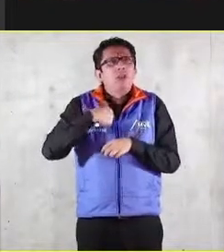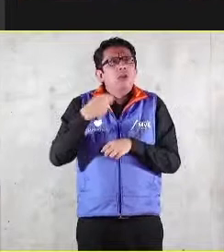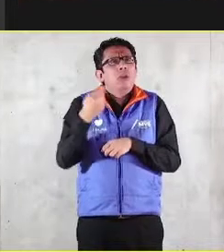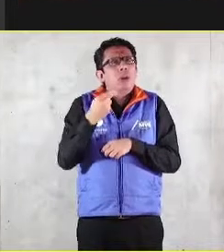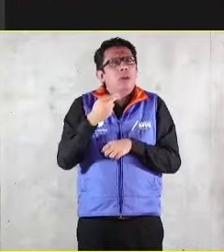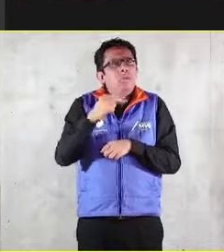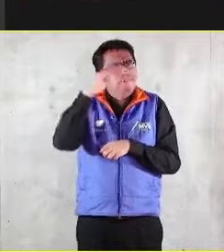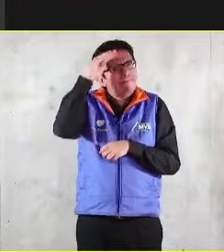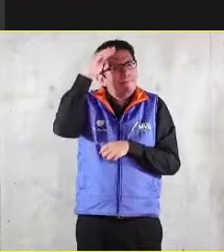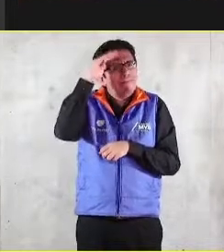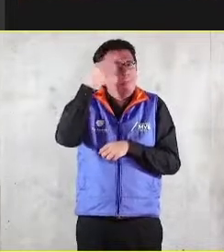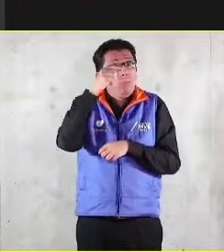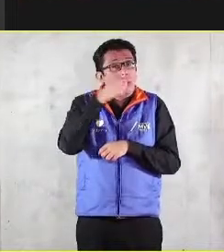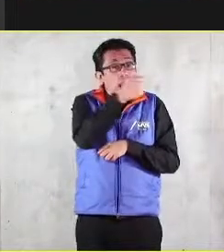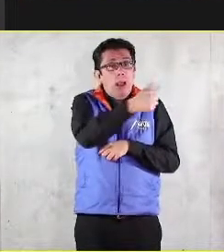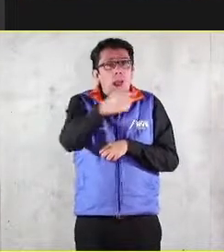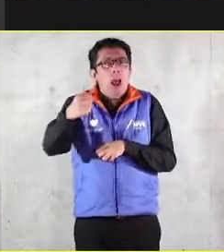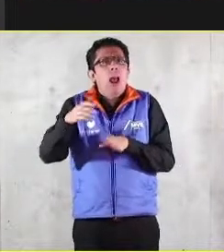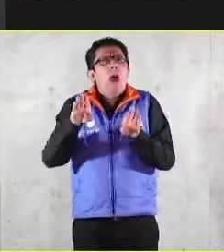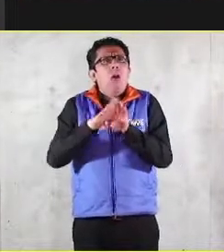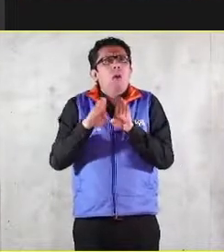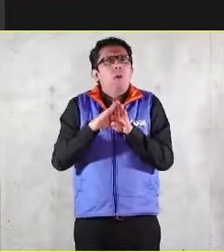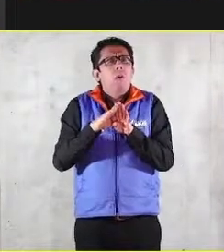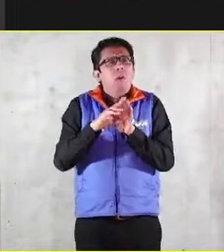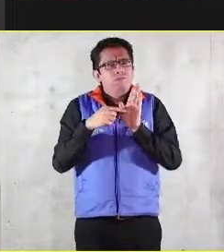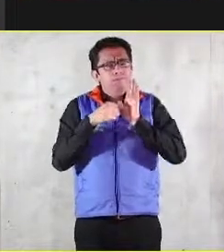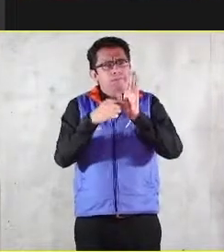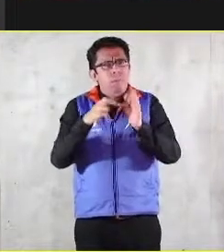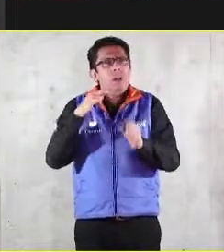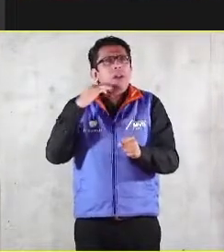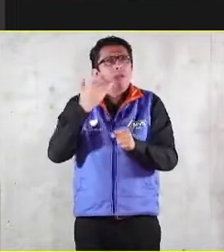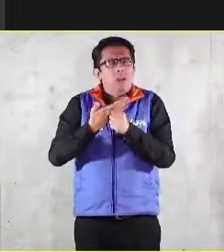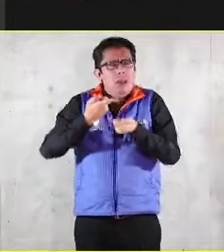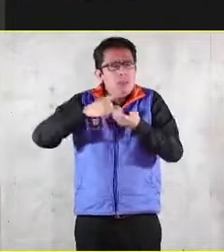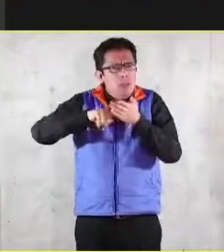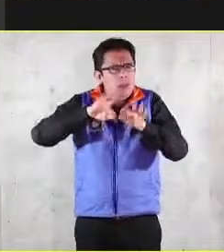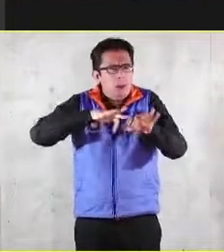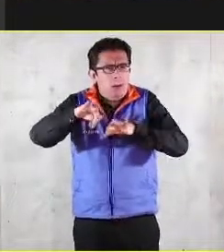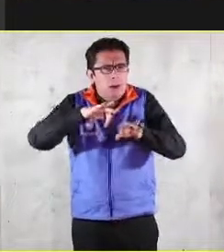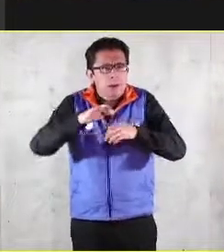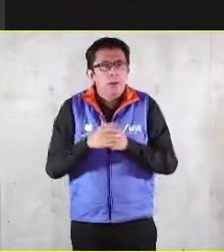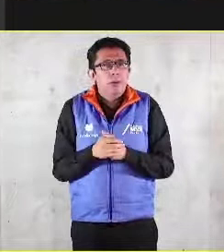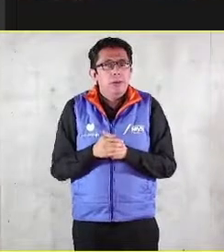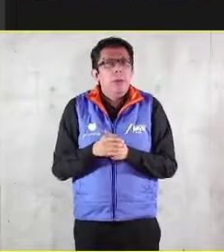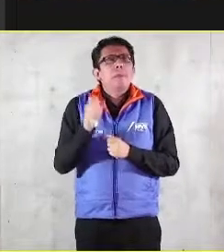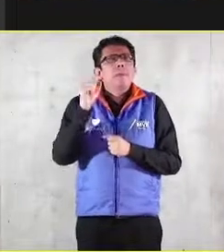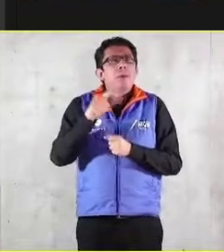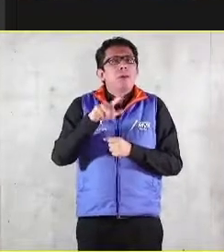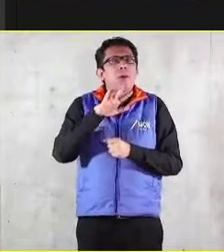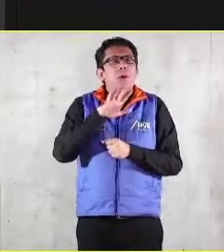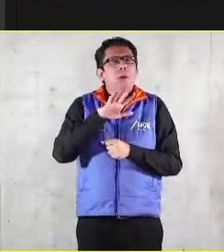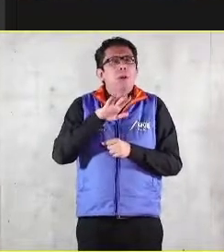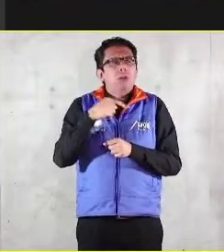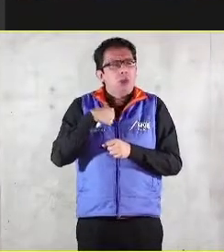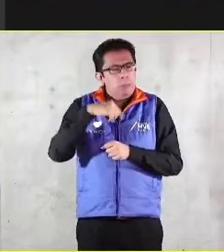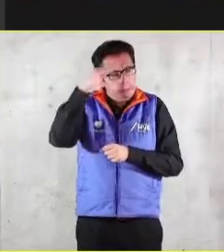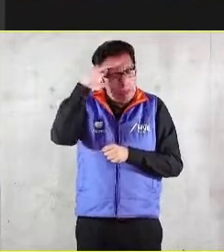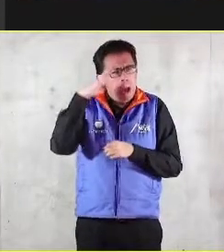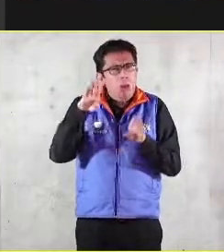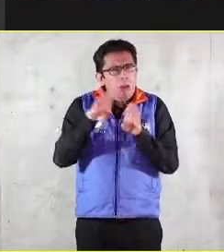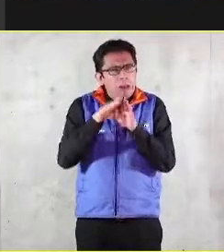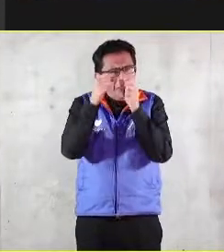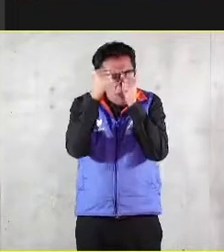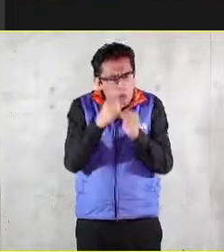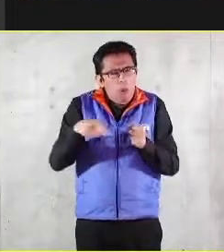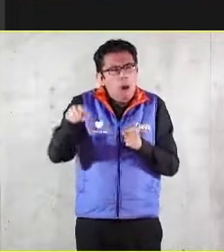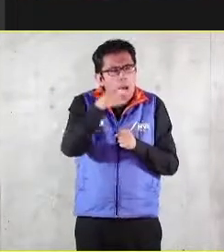aquella persona expresa su responsabilidad y su personalidad en su trabajo y cómo me aseguro de que la ponga en juego en